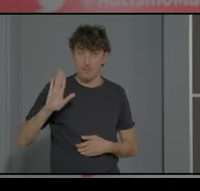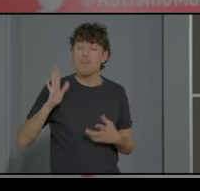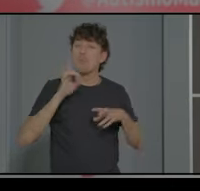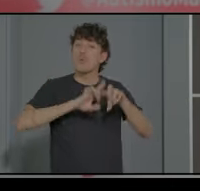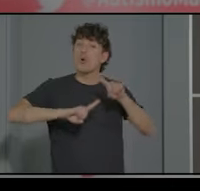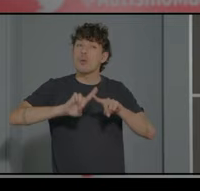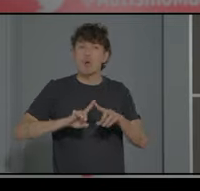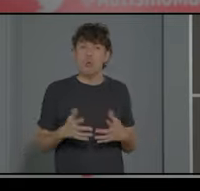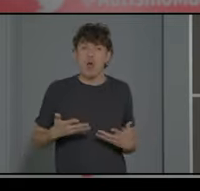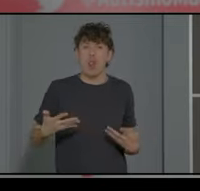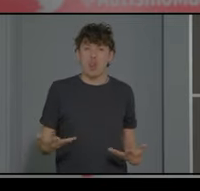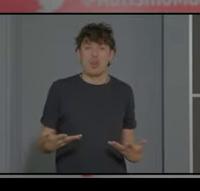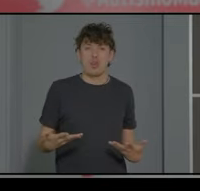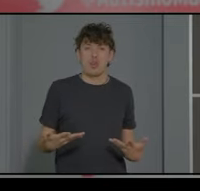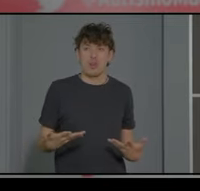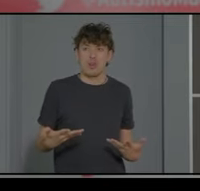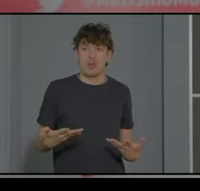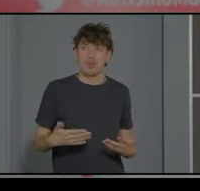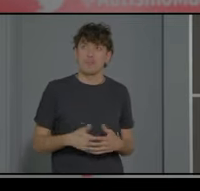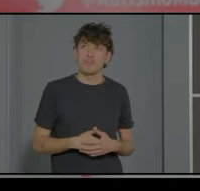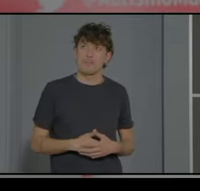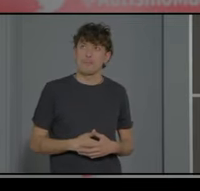problemilla es que las de abajo